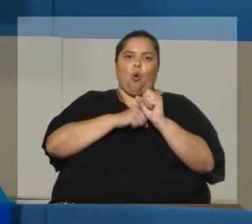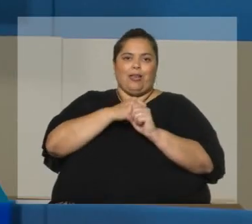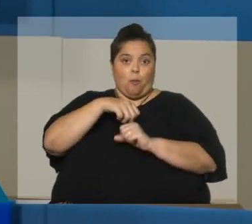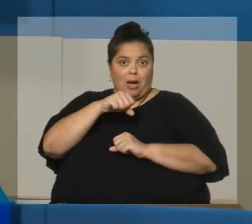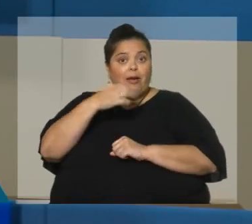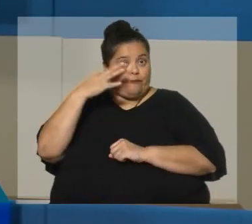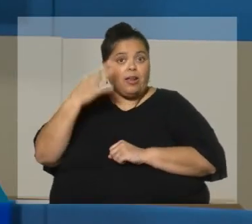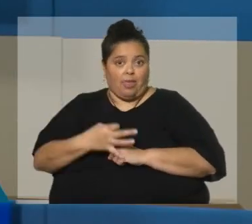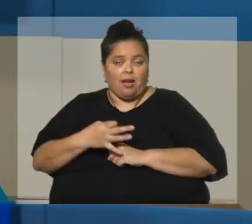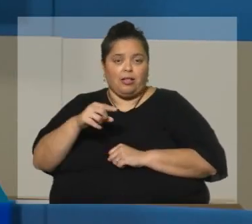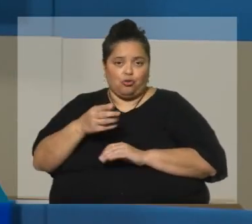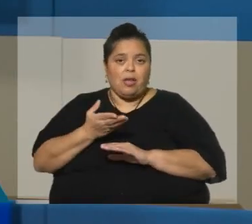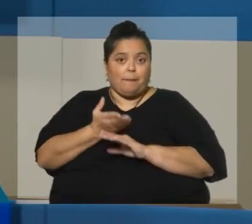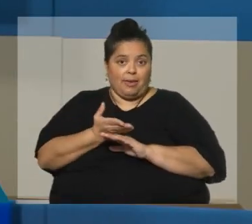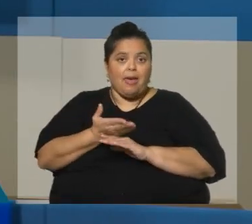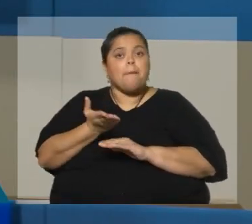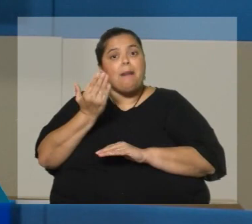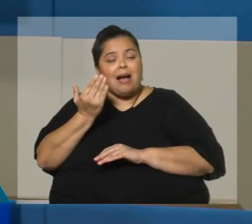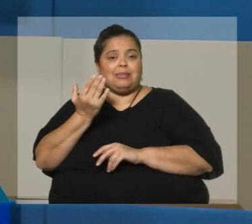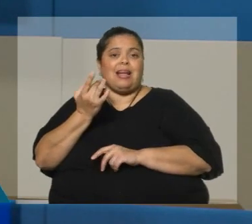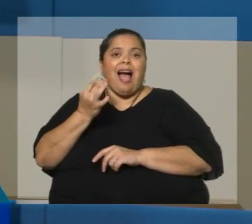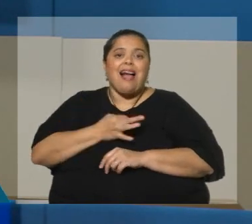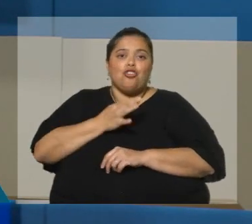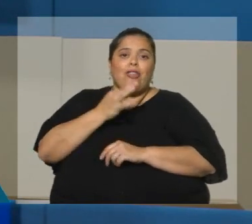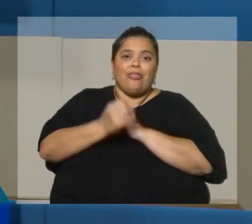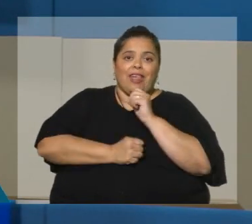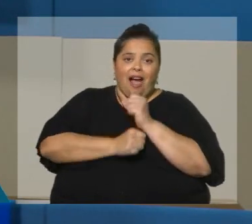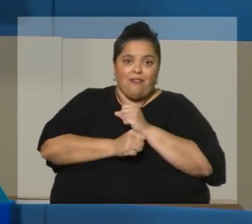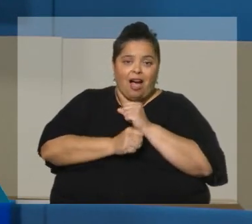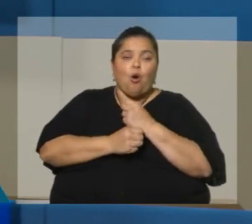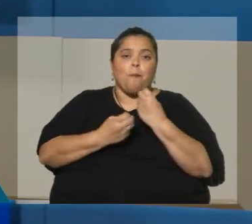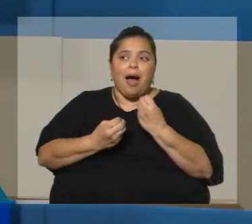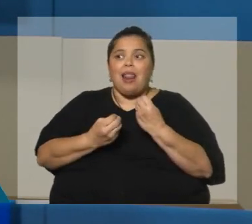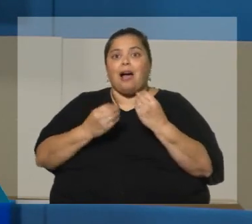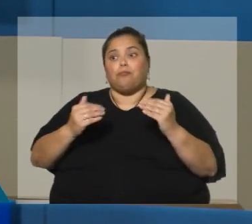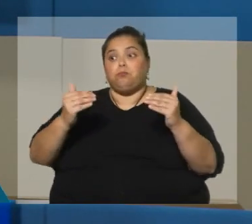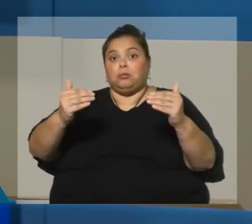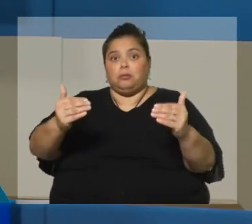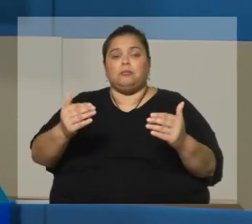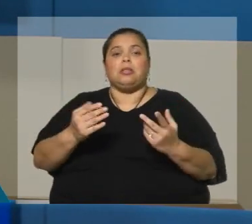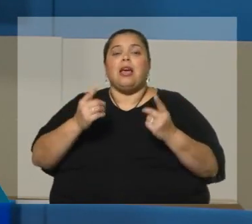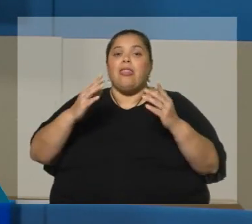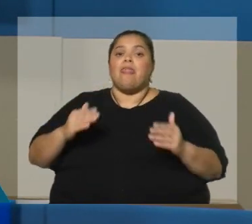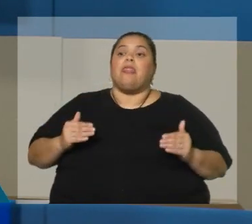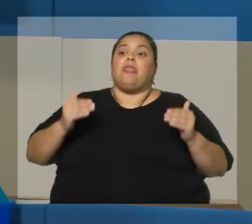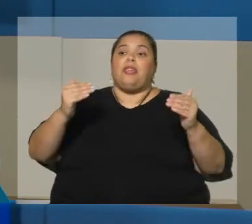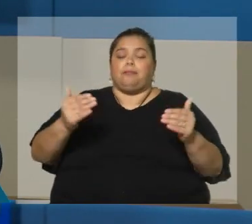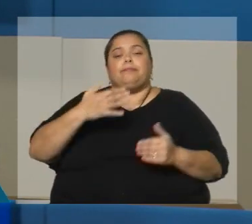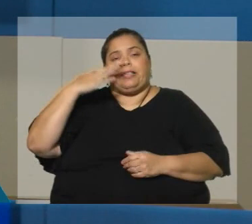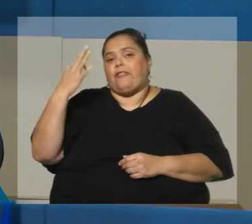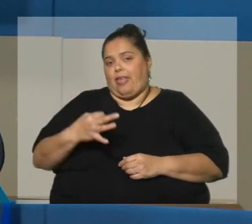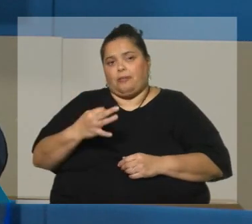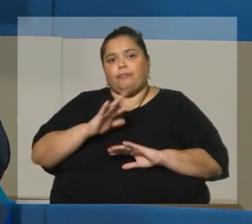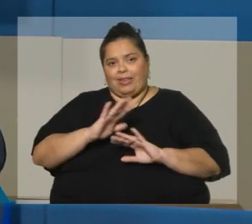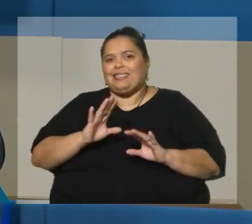que se está pidiendo que haya una dilación en el retiro, se está planteando una dilación en el retiro, eso es correcto,